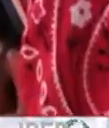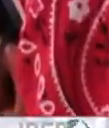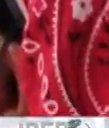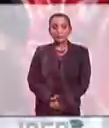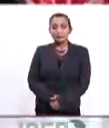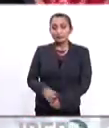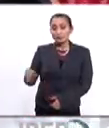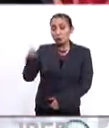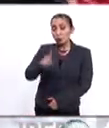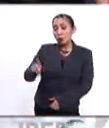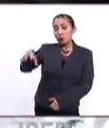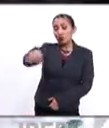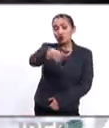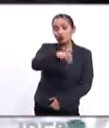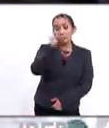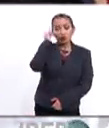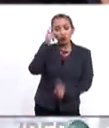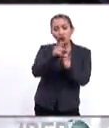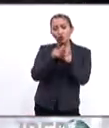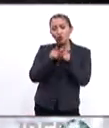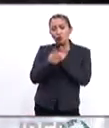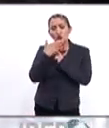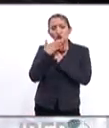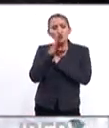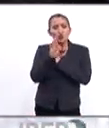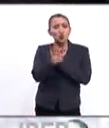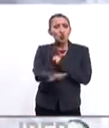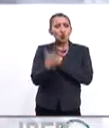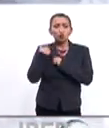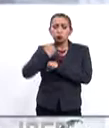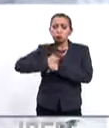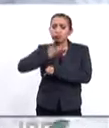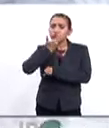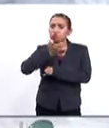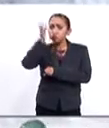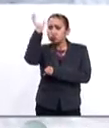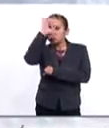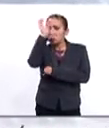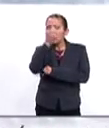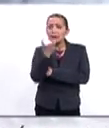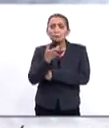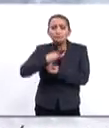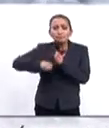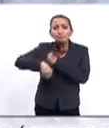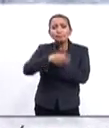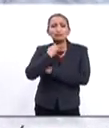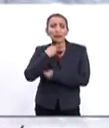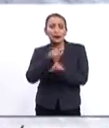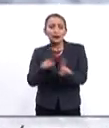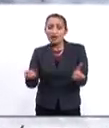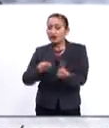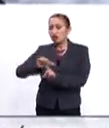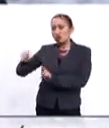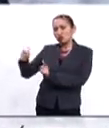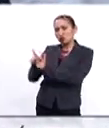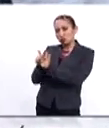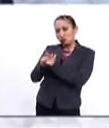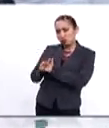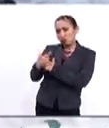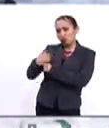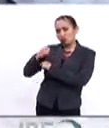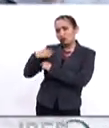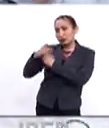Los pueblos indígenas son grupos que han conservado prácticas sociales, culturales, económicas y políticas diferentes a las de los grupos